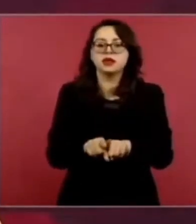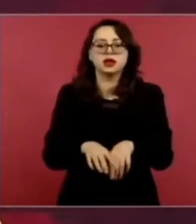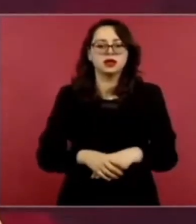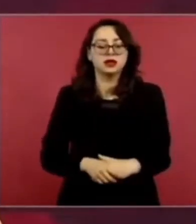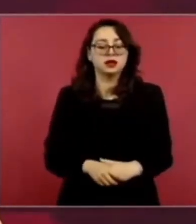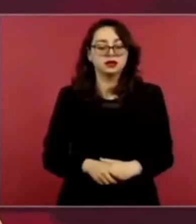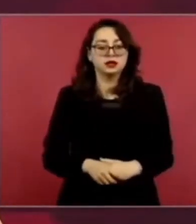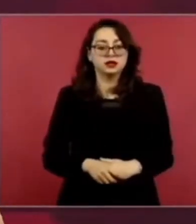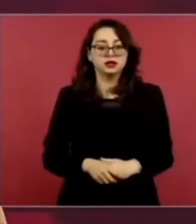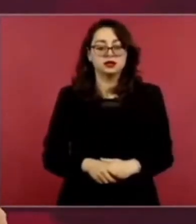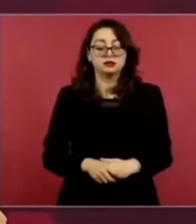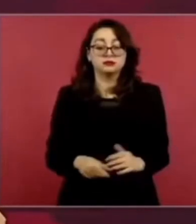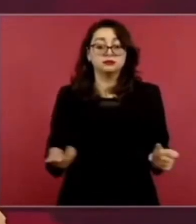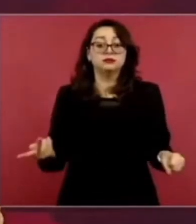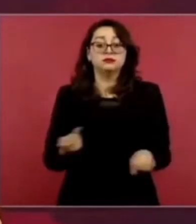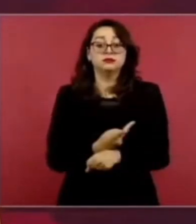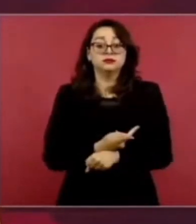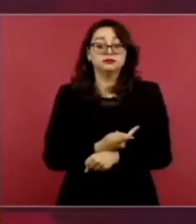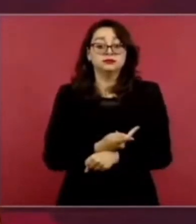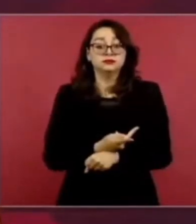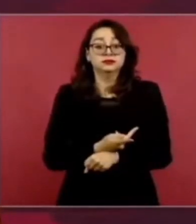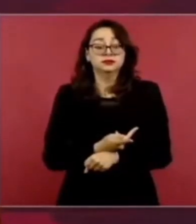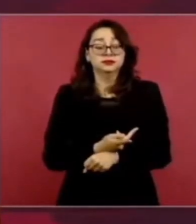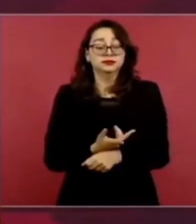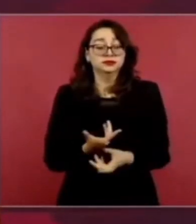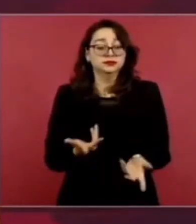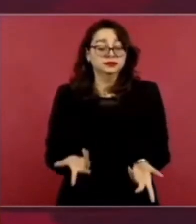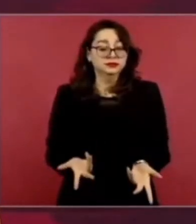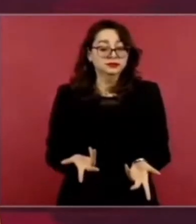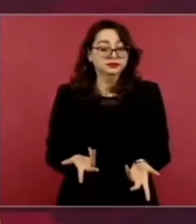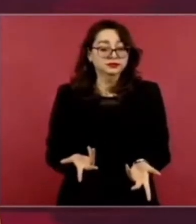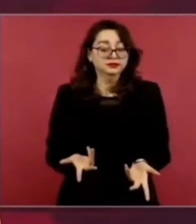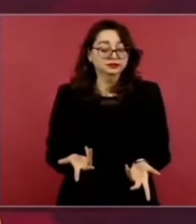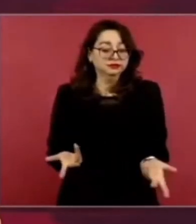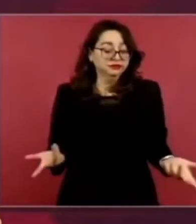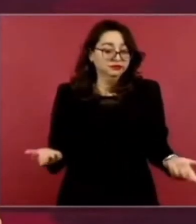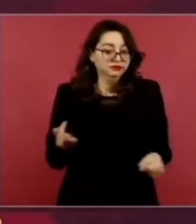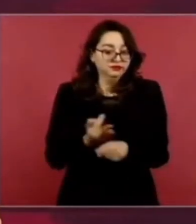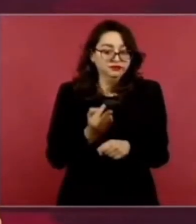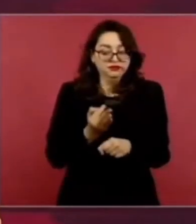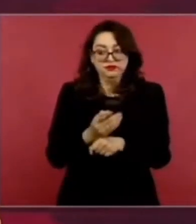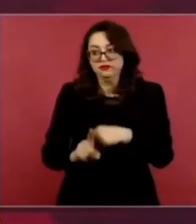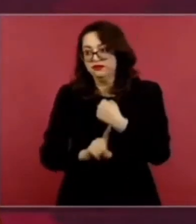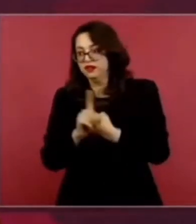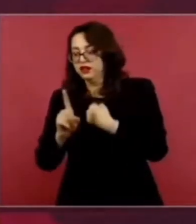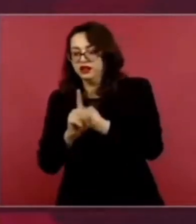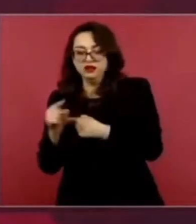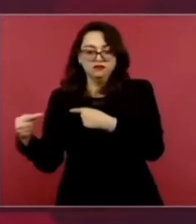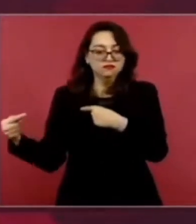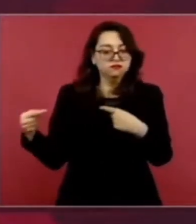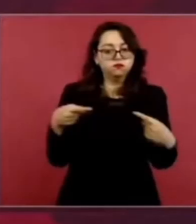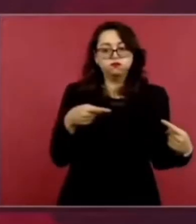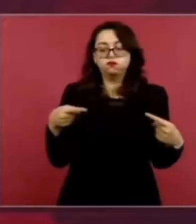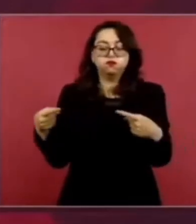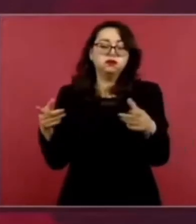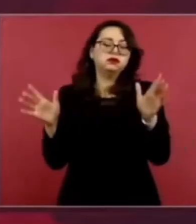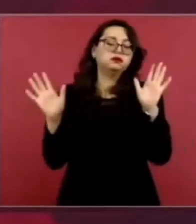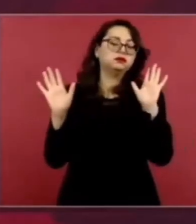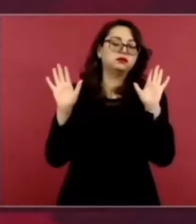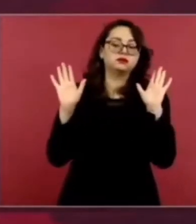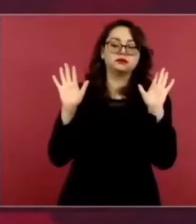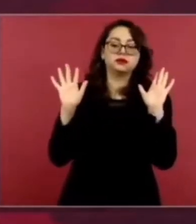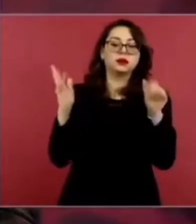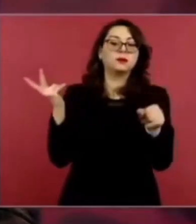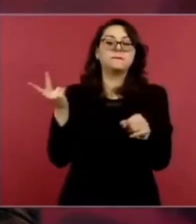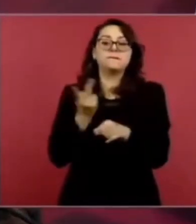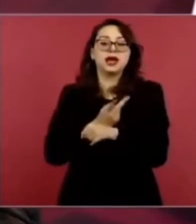que pasa, pues, que todos tenemos nuestras